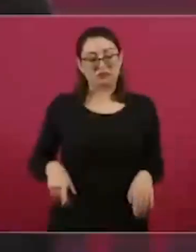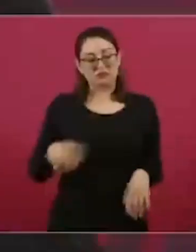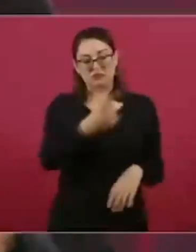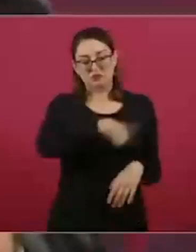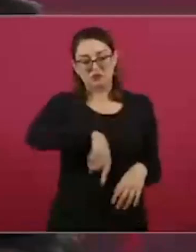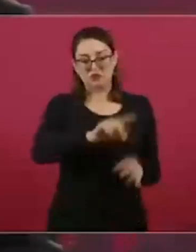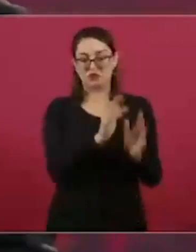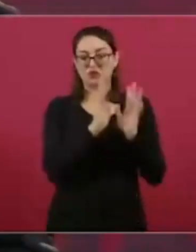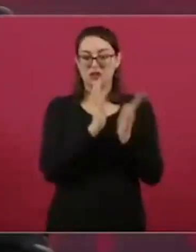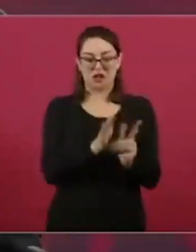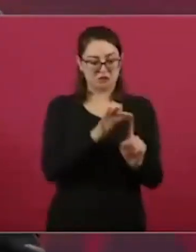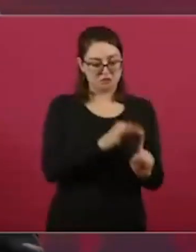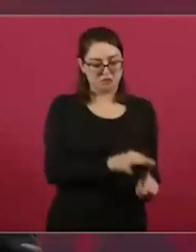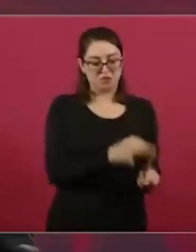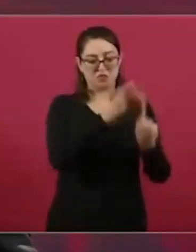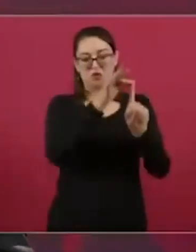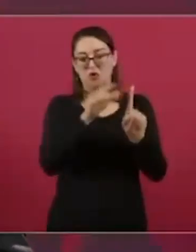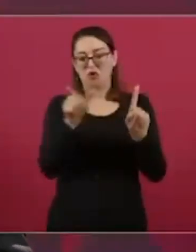Xocha,